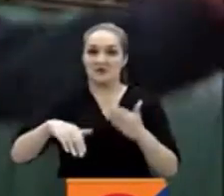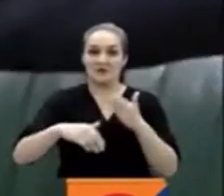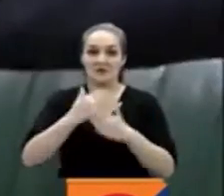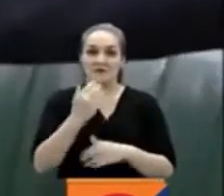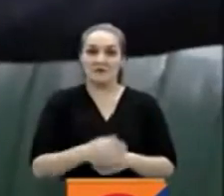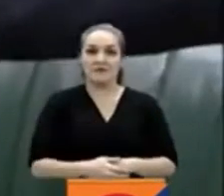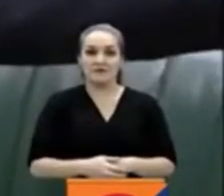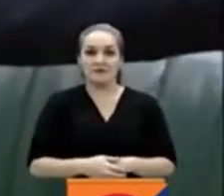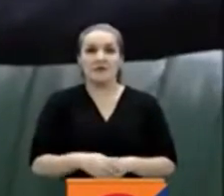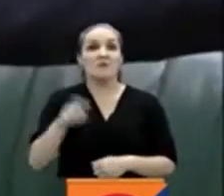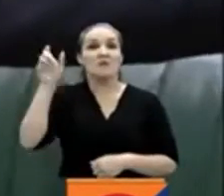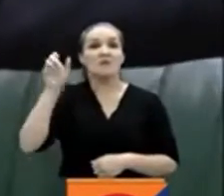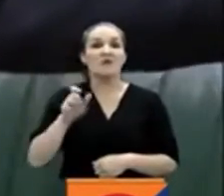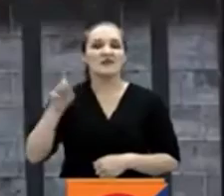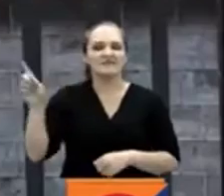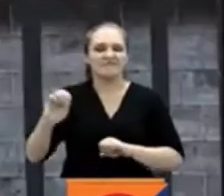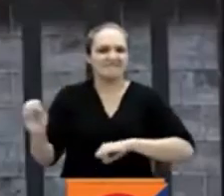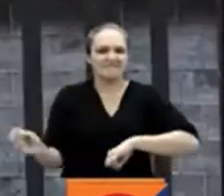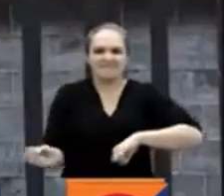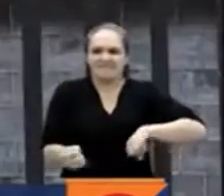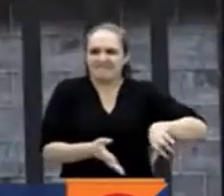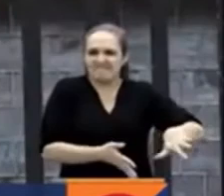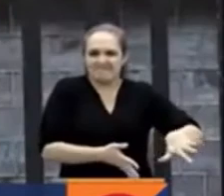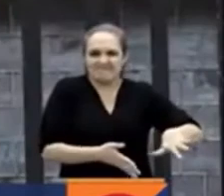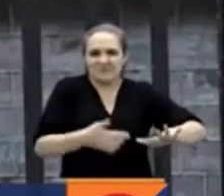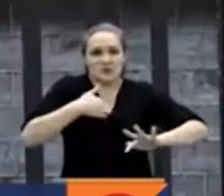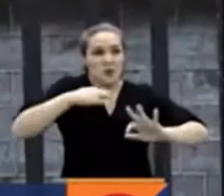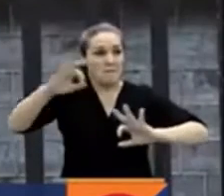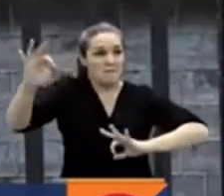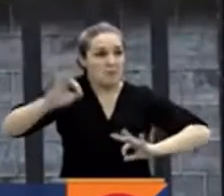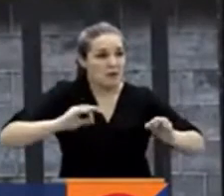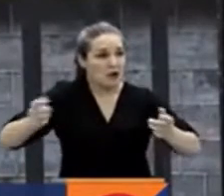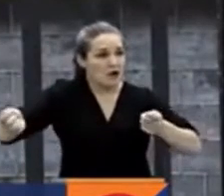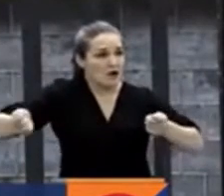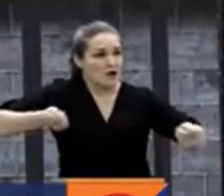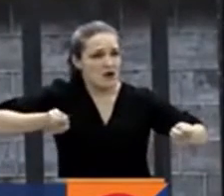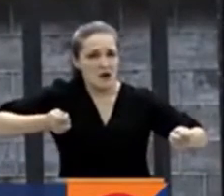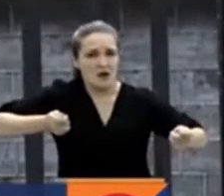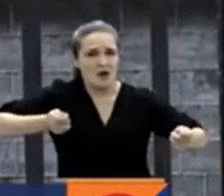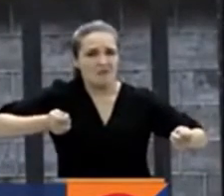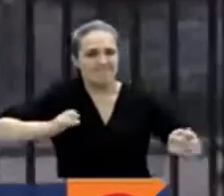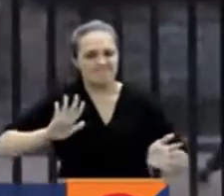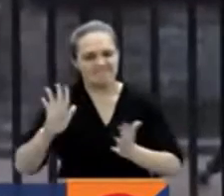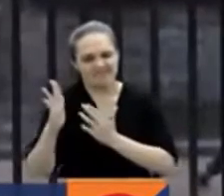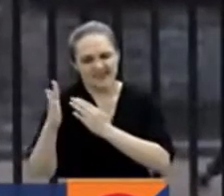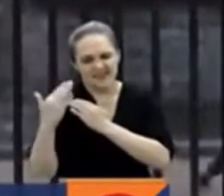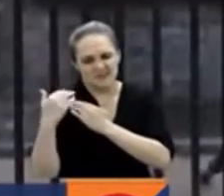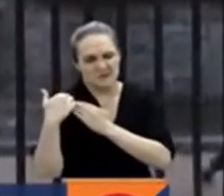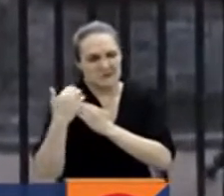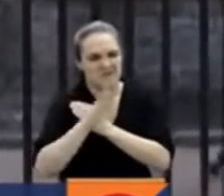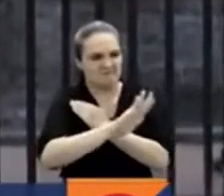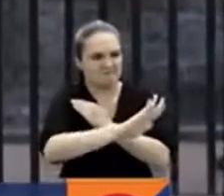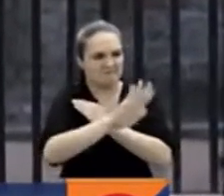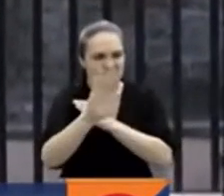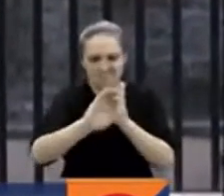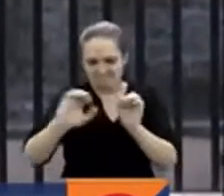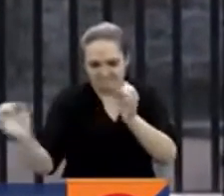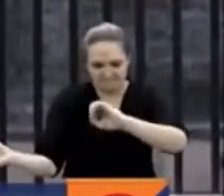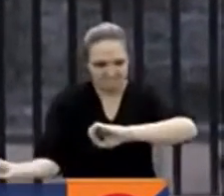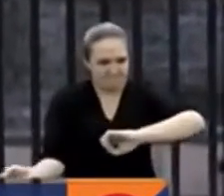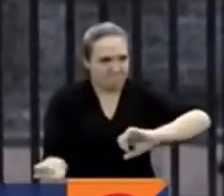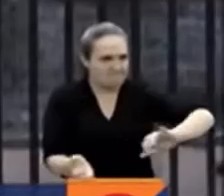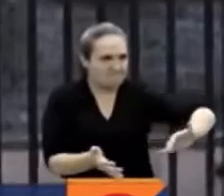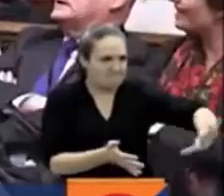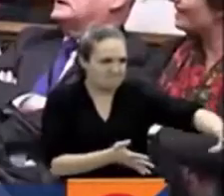La inadmisión de capacidad para dictar el norte de todo un país, como acto de responsabilidad para que el 10 de Downing Street no tarde